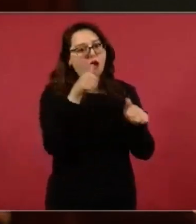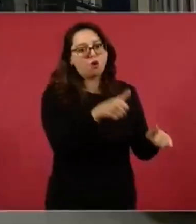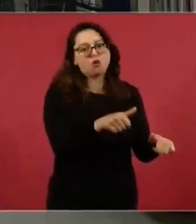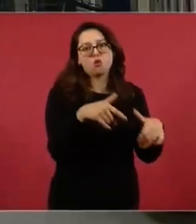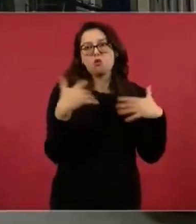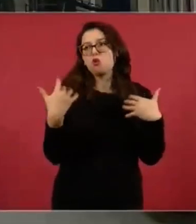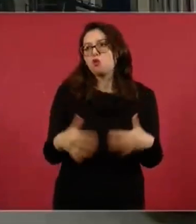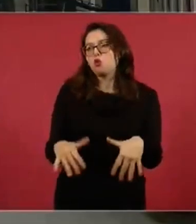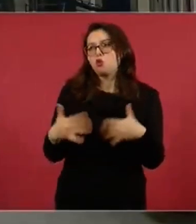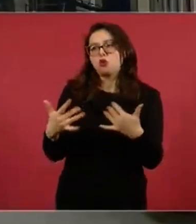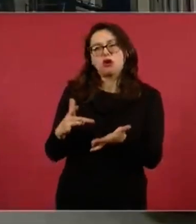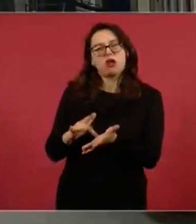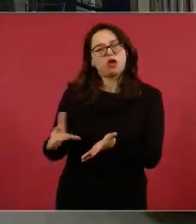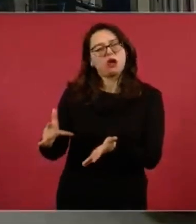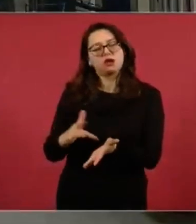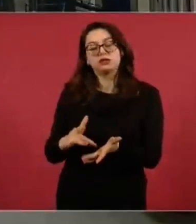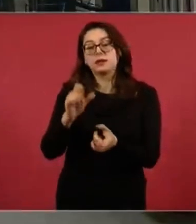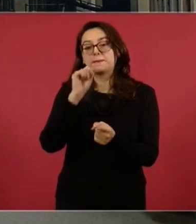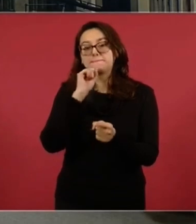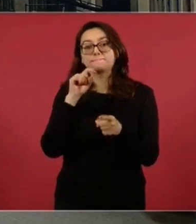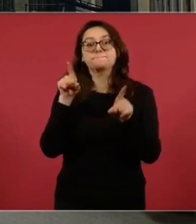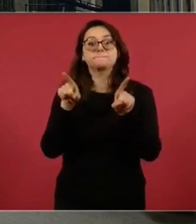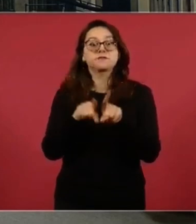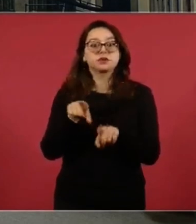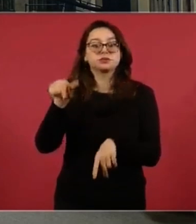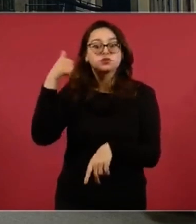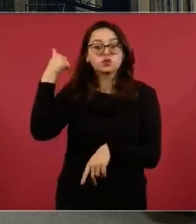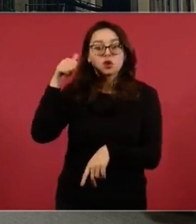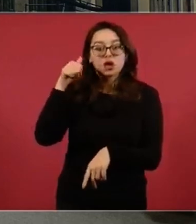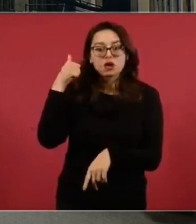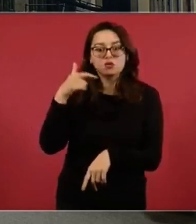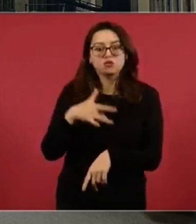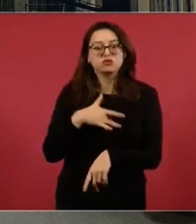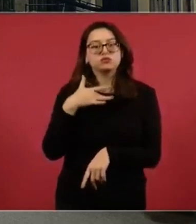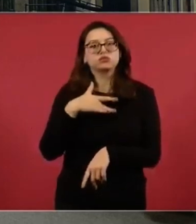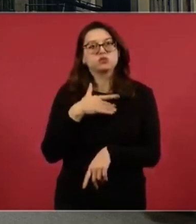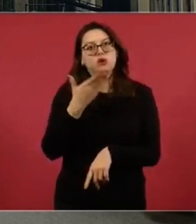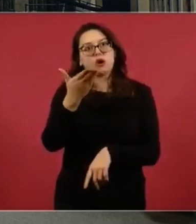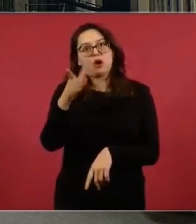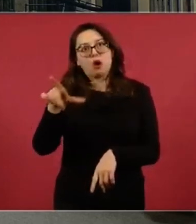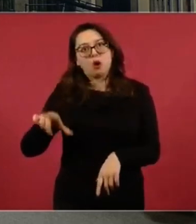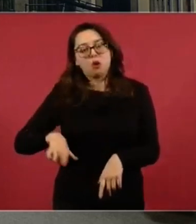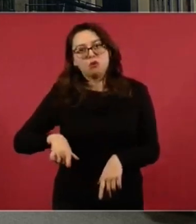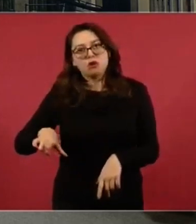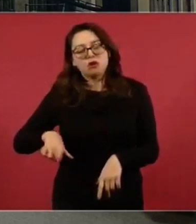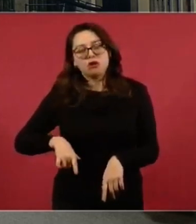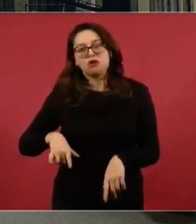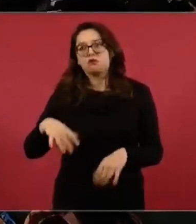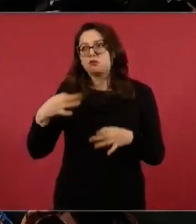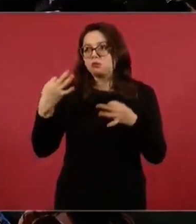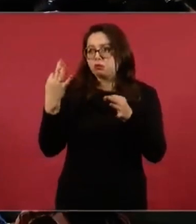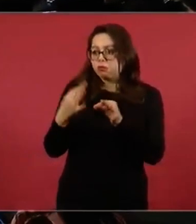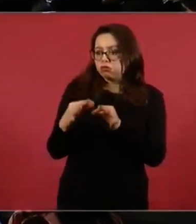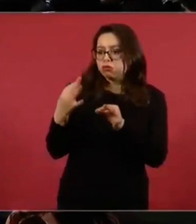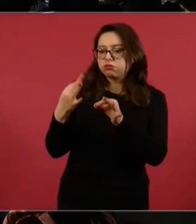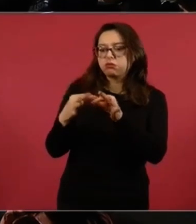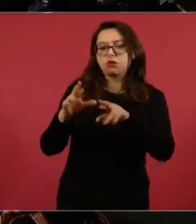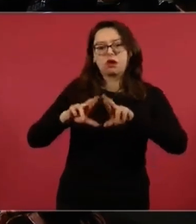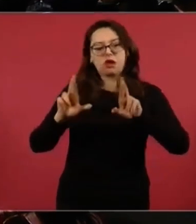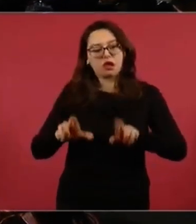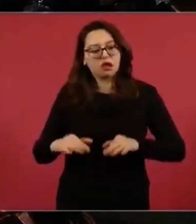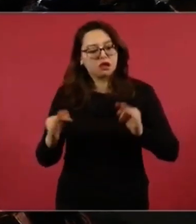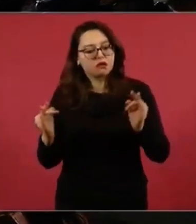muy agradecidas la gente de Acapulco por todos los enseres domésticos que usted ha enviado. Y nos dicen que están todavía